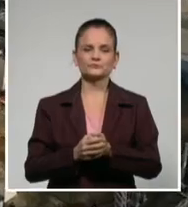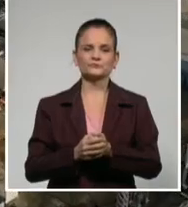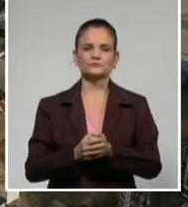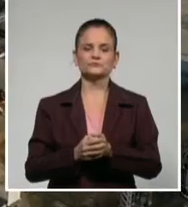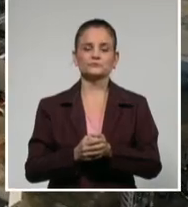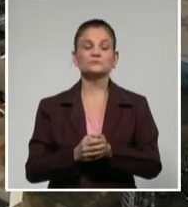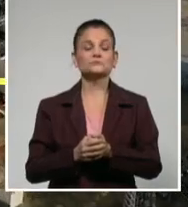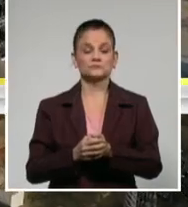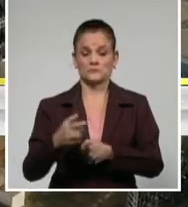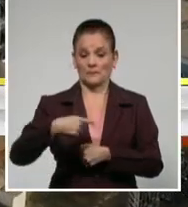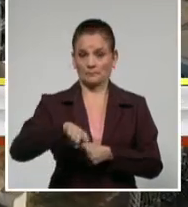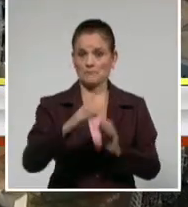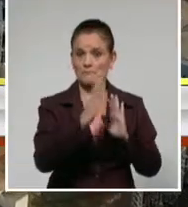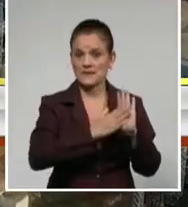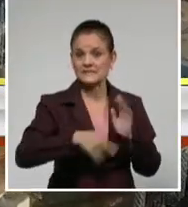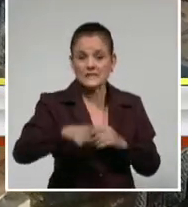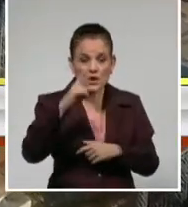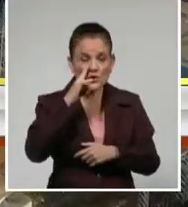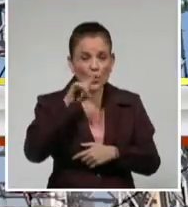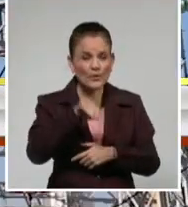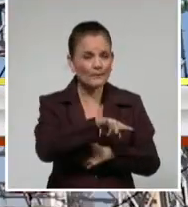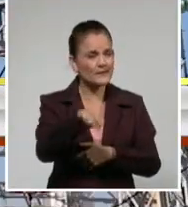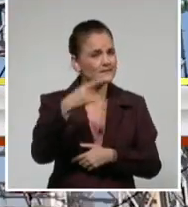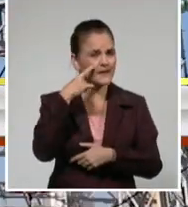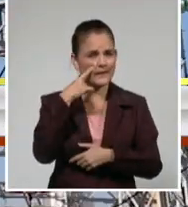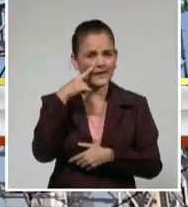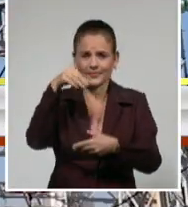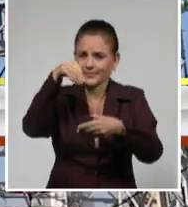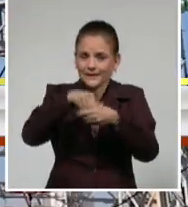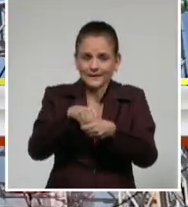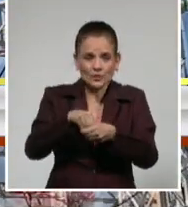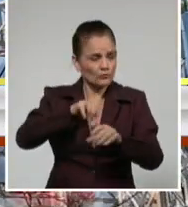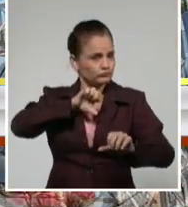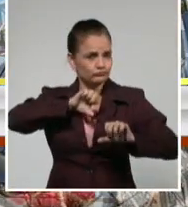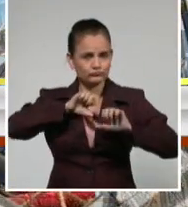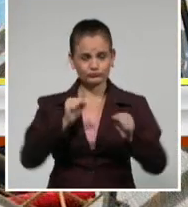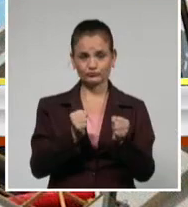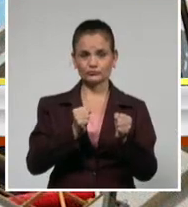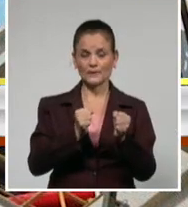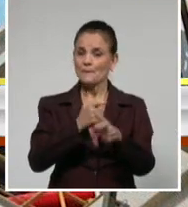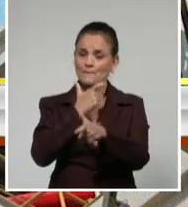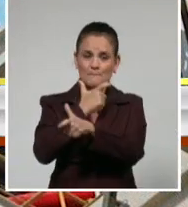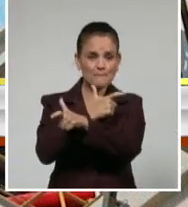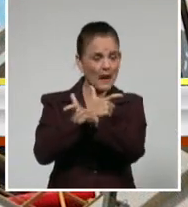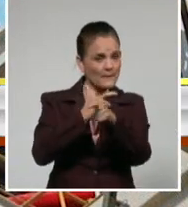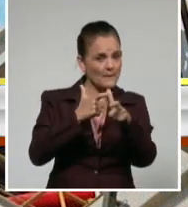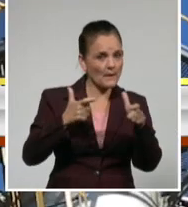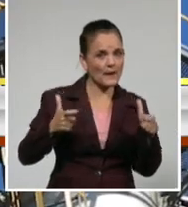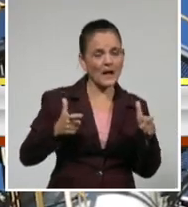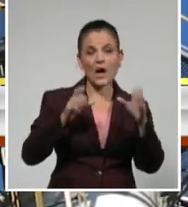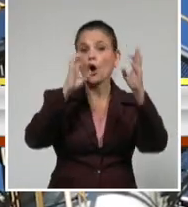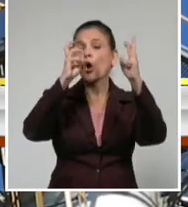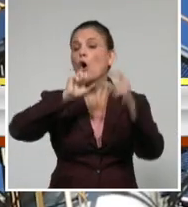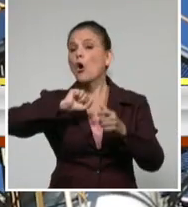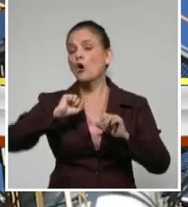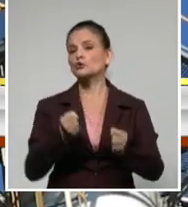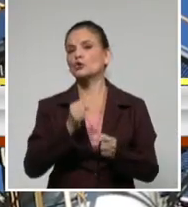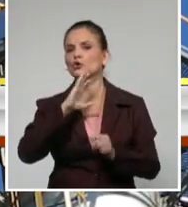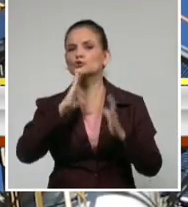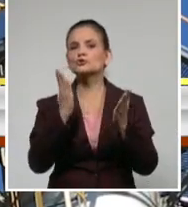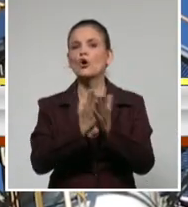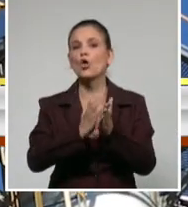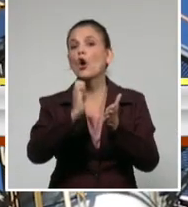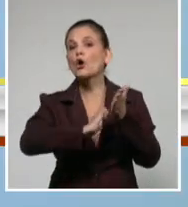Noviembre precisará de un rigor multiplicado en las autolecturas y en el control de los